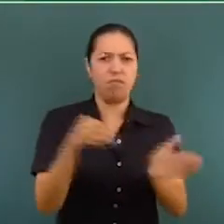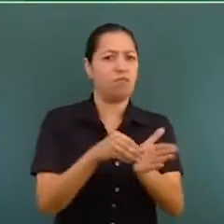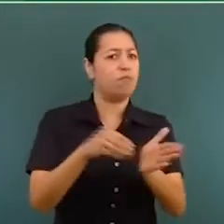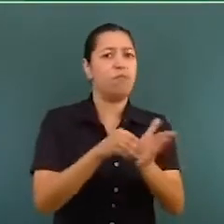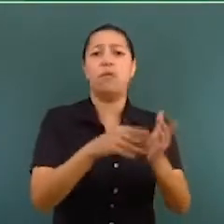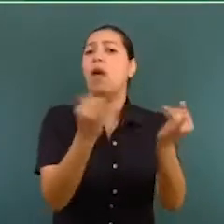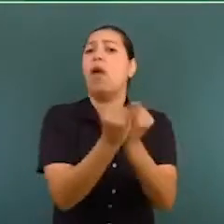a la educación.